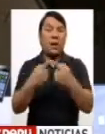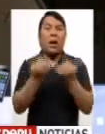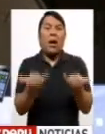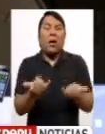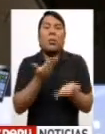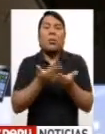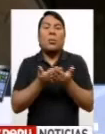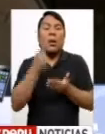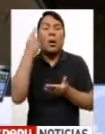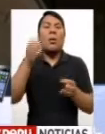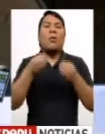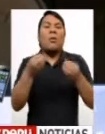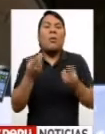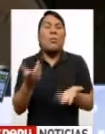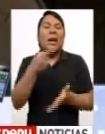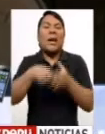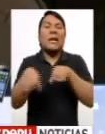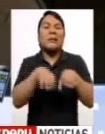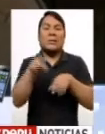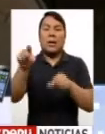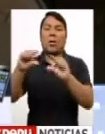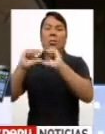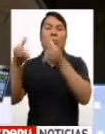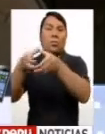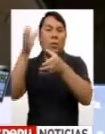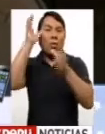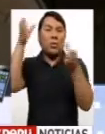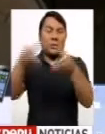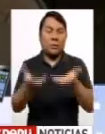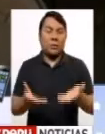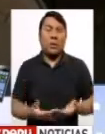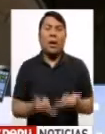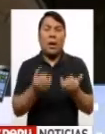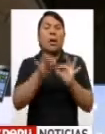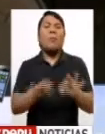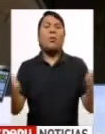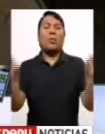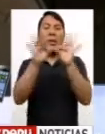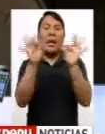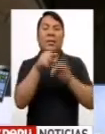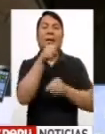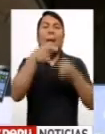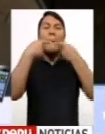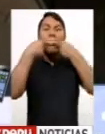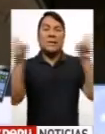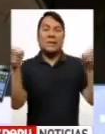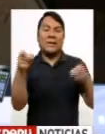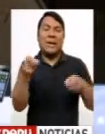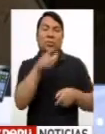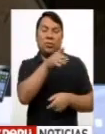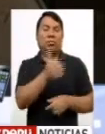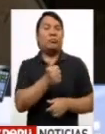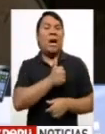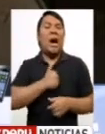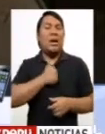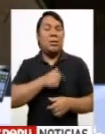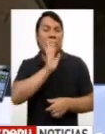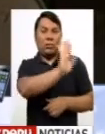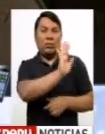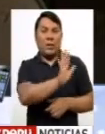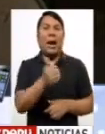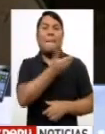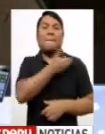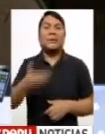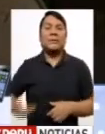la forma como se va a comportar el Parlamento. Lo importante es el gesto del Presidente, un gesto que lo ennoblece, como he señalado, porque